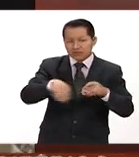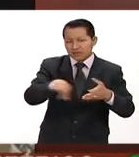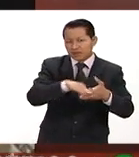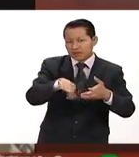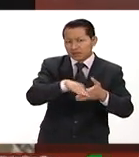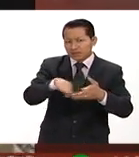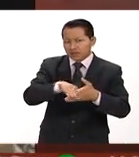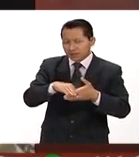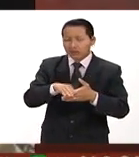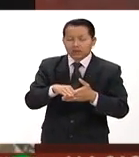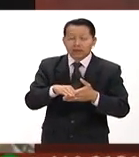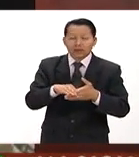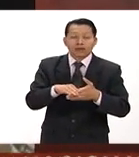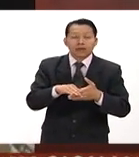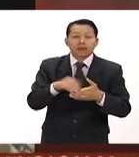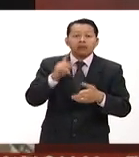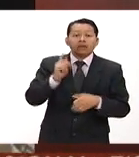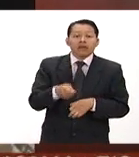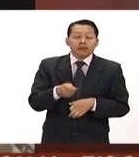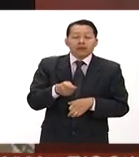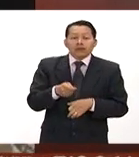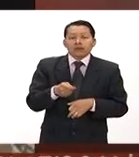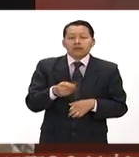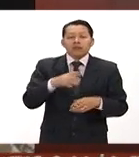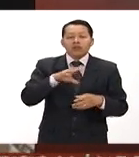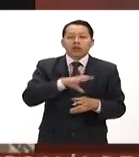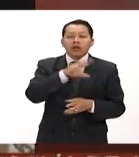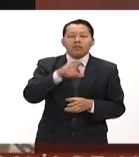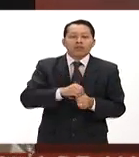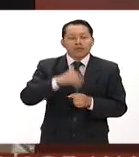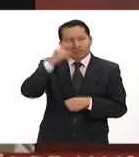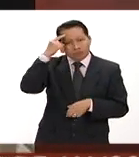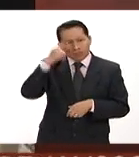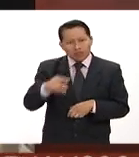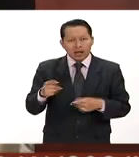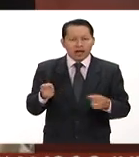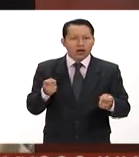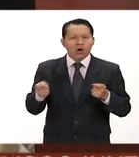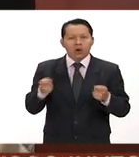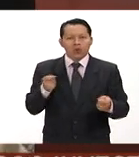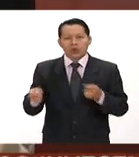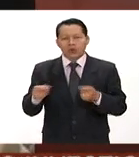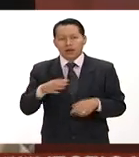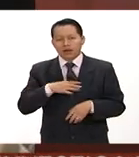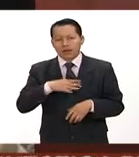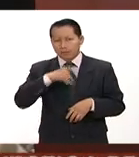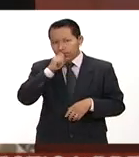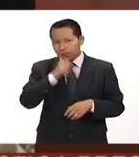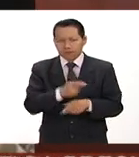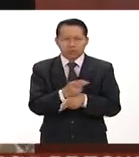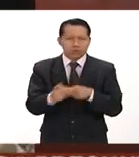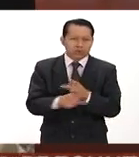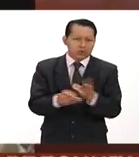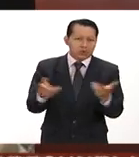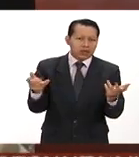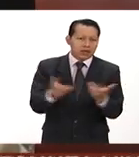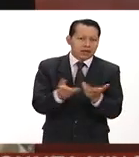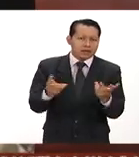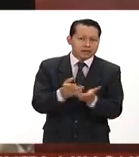y todo para precisamente tener el control de los medios de producción que son